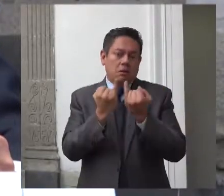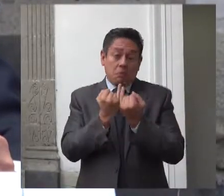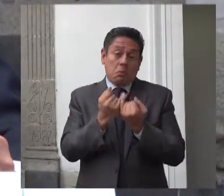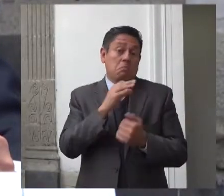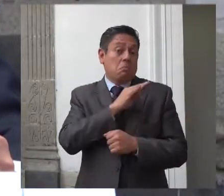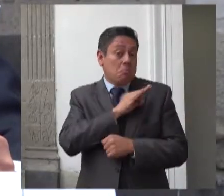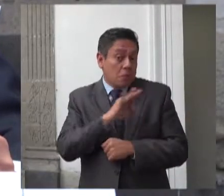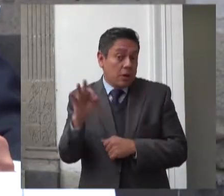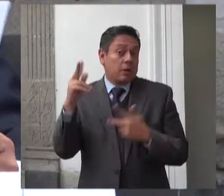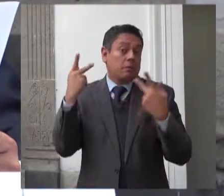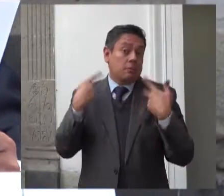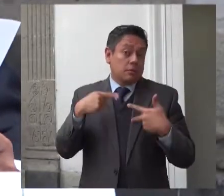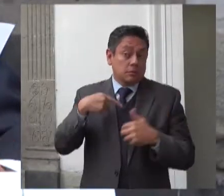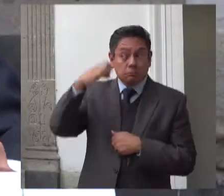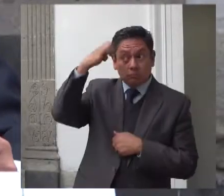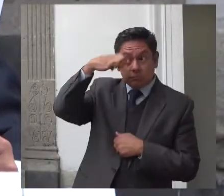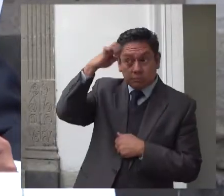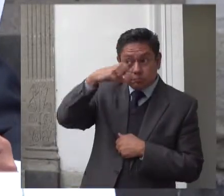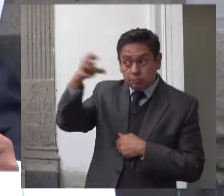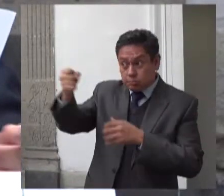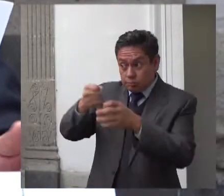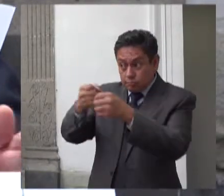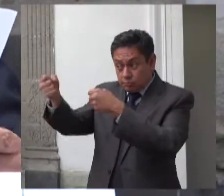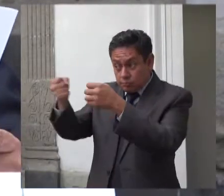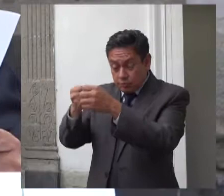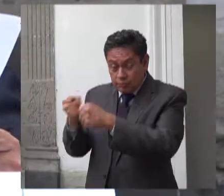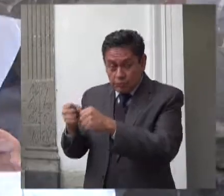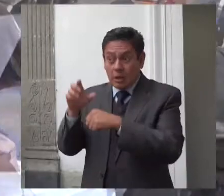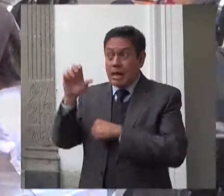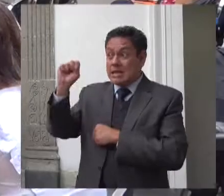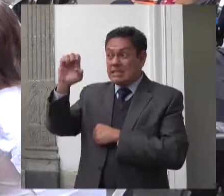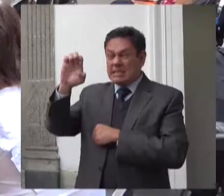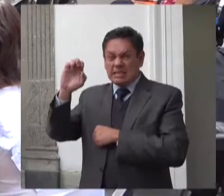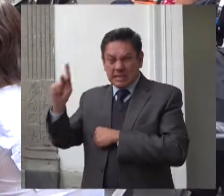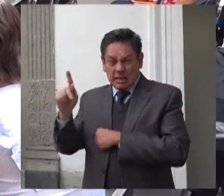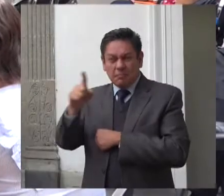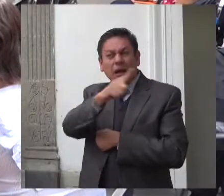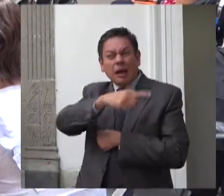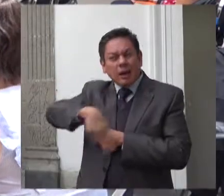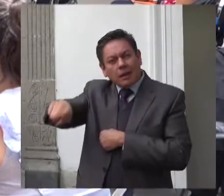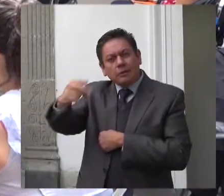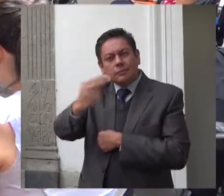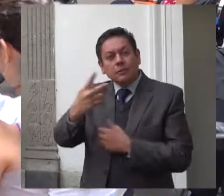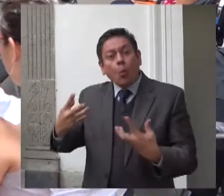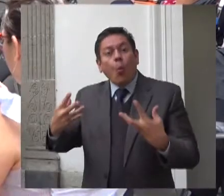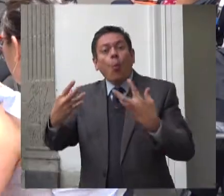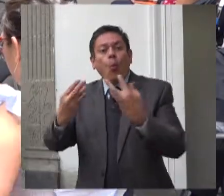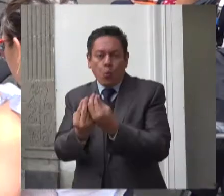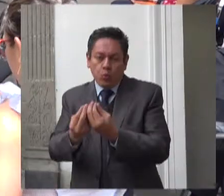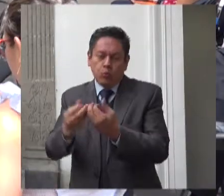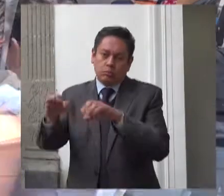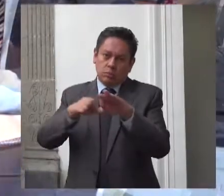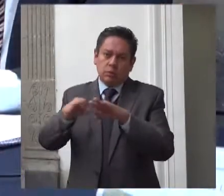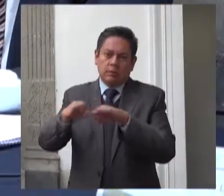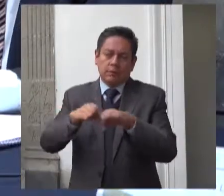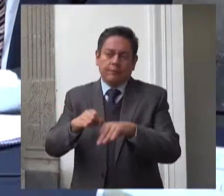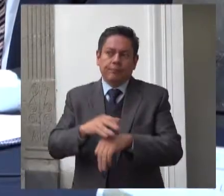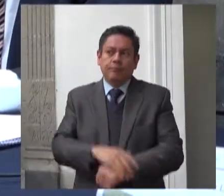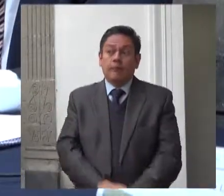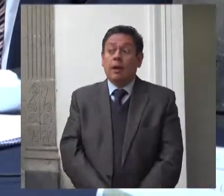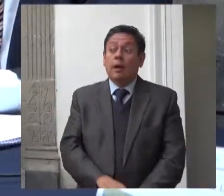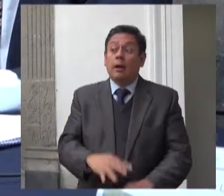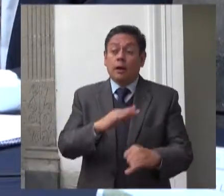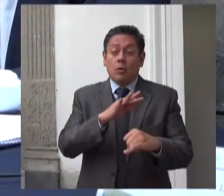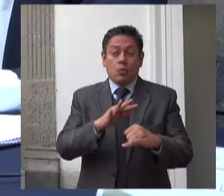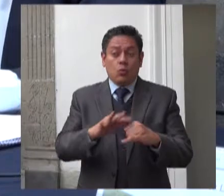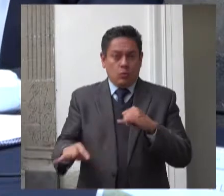primera infancia y la secretaría de educación pública finalmente la comisión